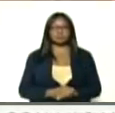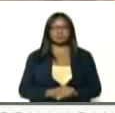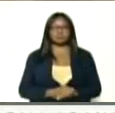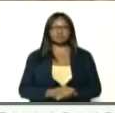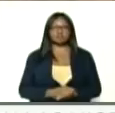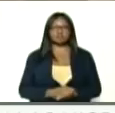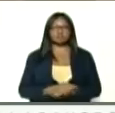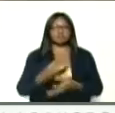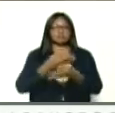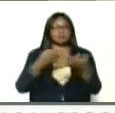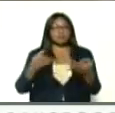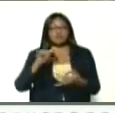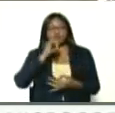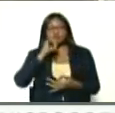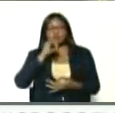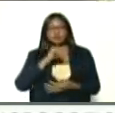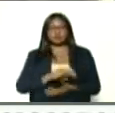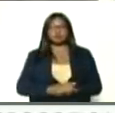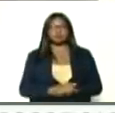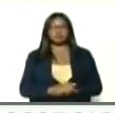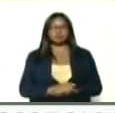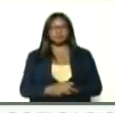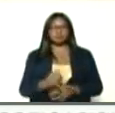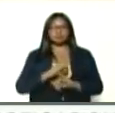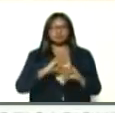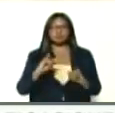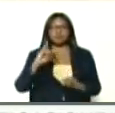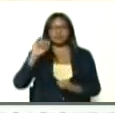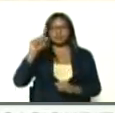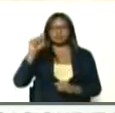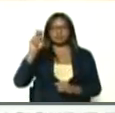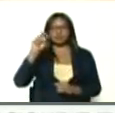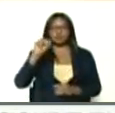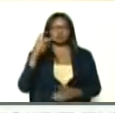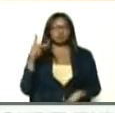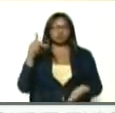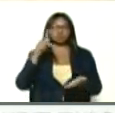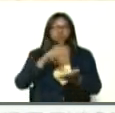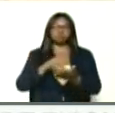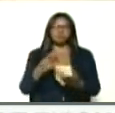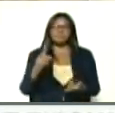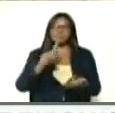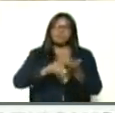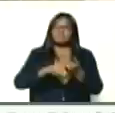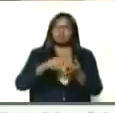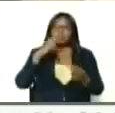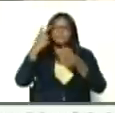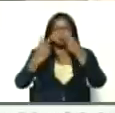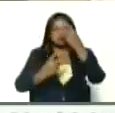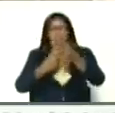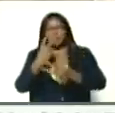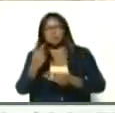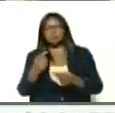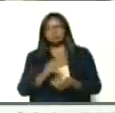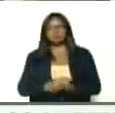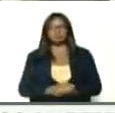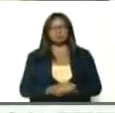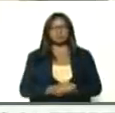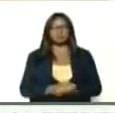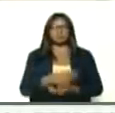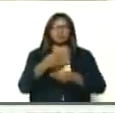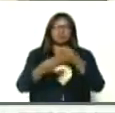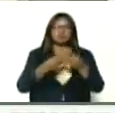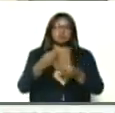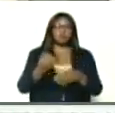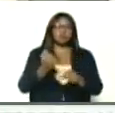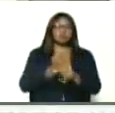excelente noticia, allá está Isnotumir, ahí estuvimos, Sile y yo, visitando, cuando se hicieron, las